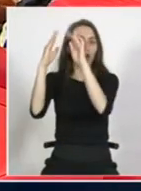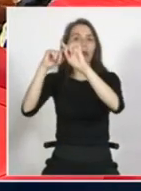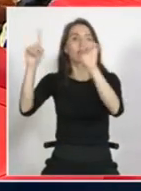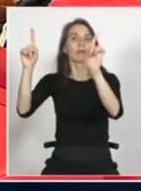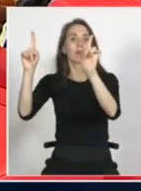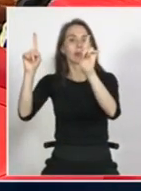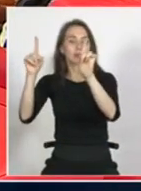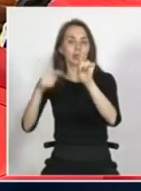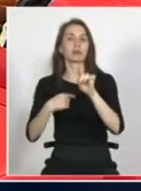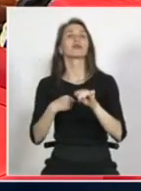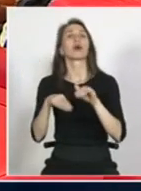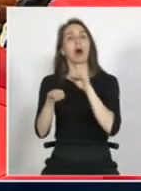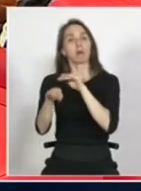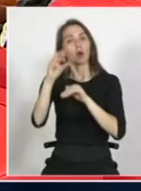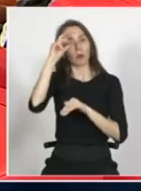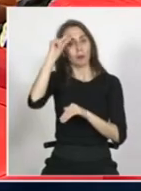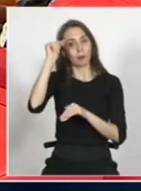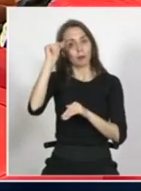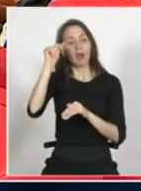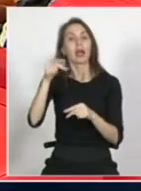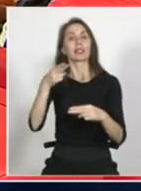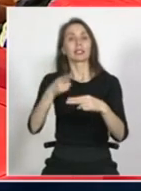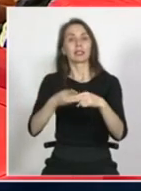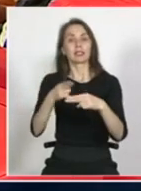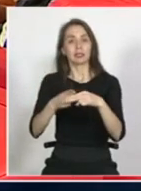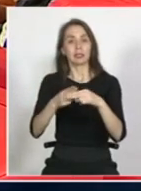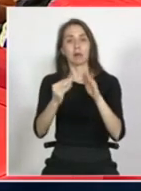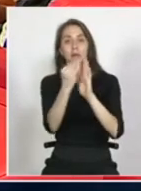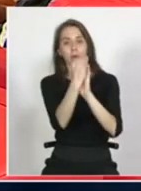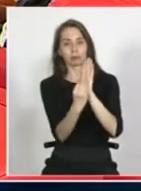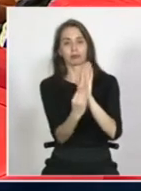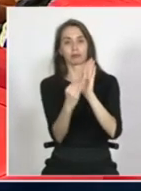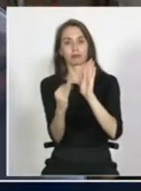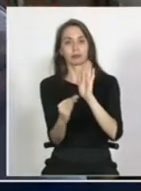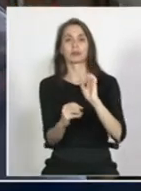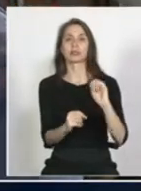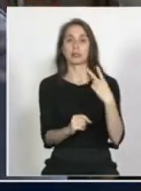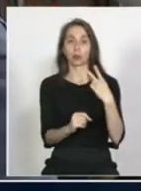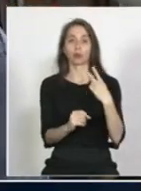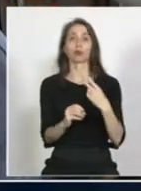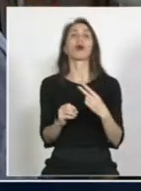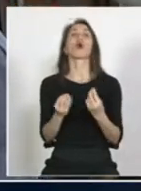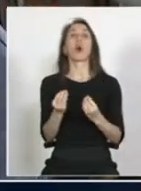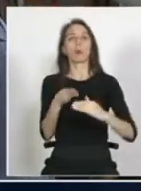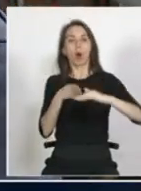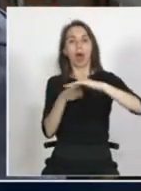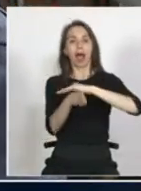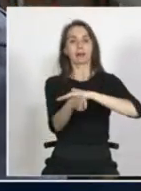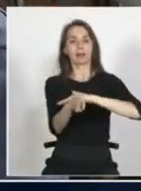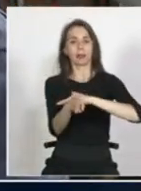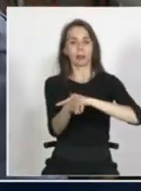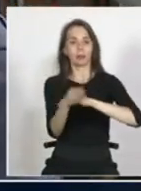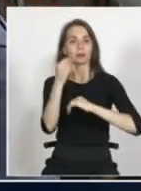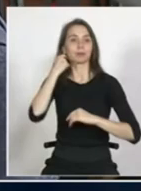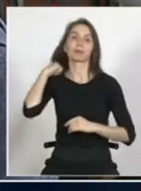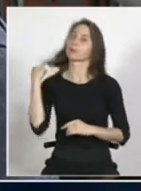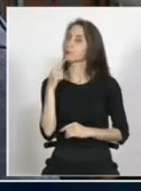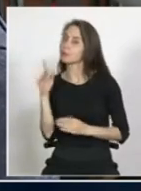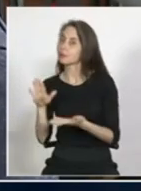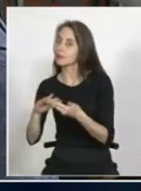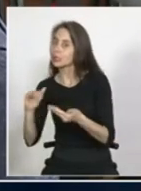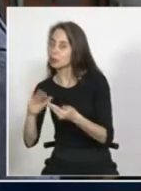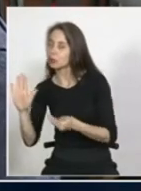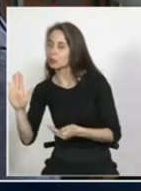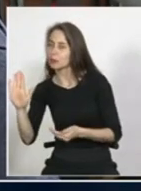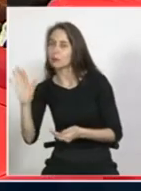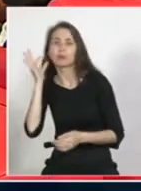al menos apoyo la idea de que tenga que tener esa denominación con mucha fuerza luego el tema del acceso para después pasar al fenómeno de la inclusión entonces antes de eso